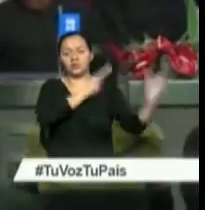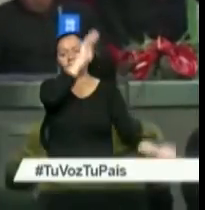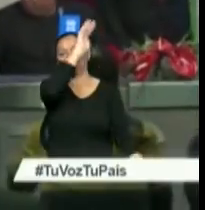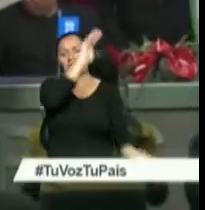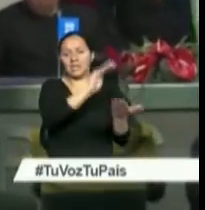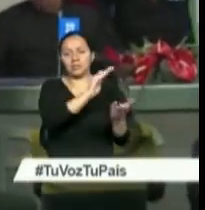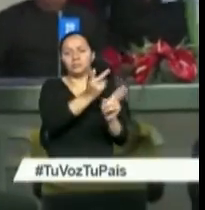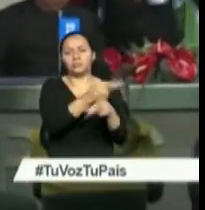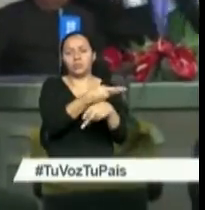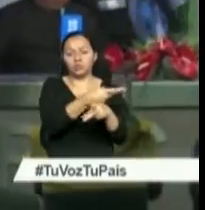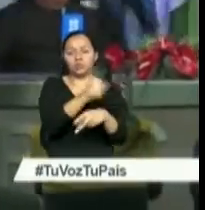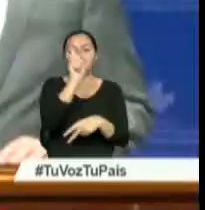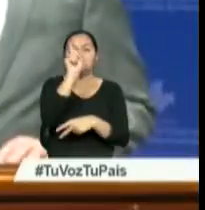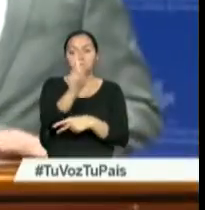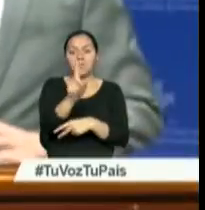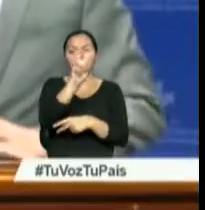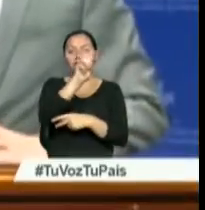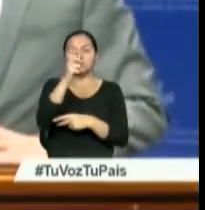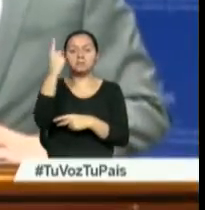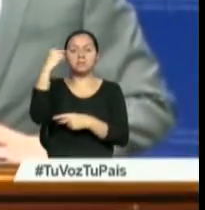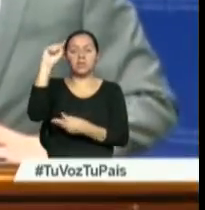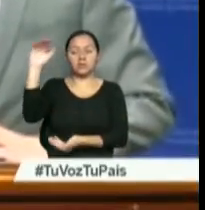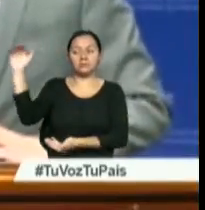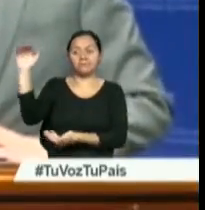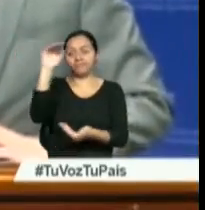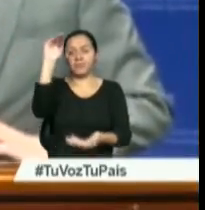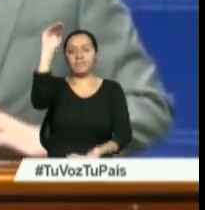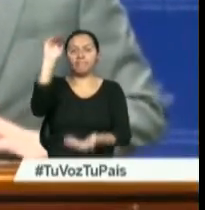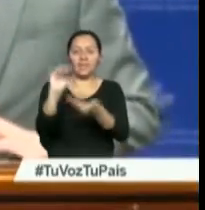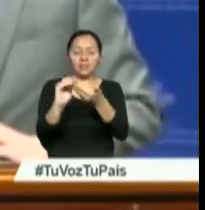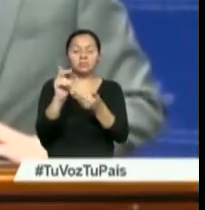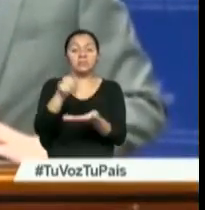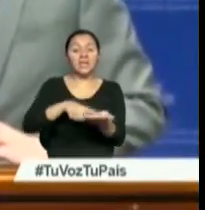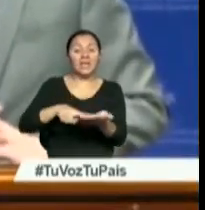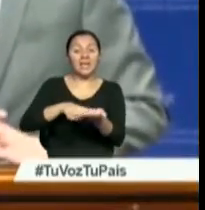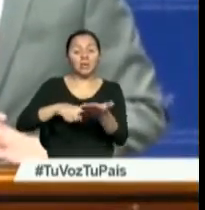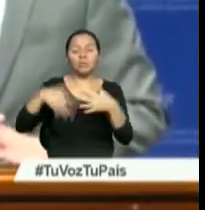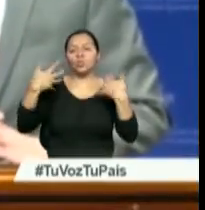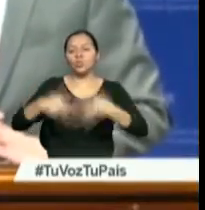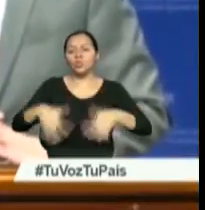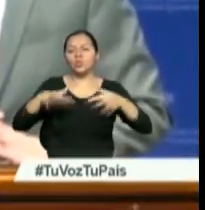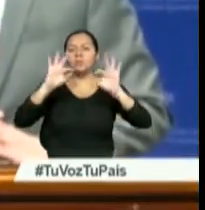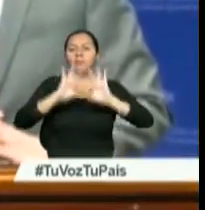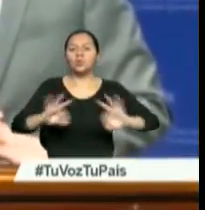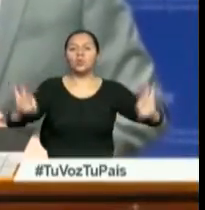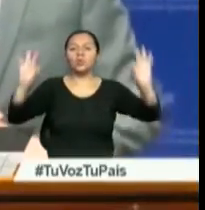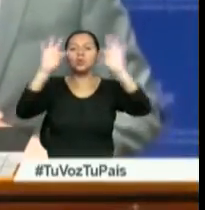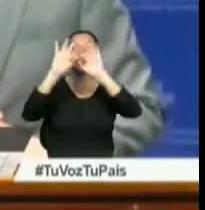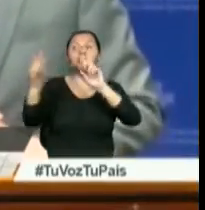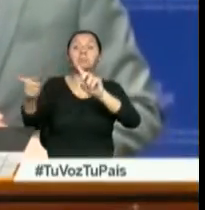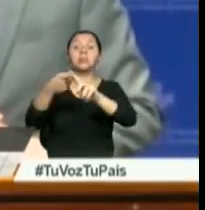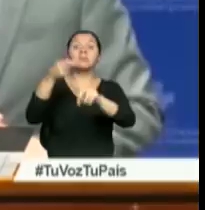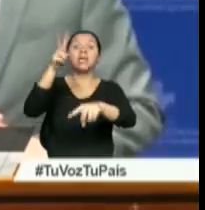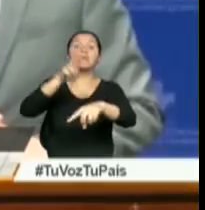.200 millones de barriles diarios. Fue una reunión absolutamente histórica. Es la primera vez en ocho años